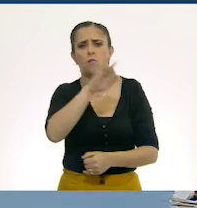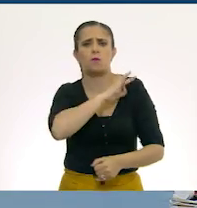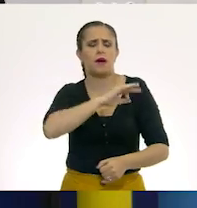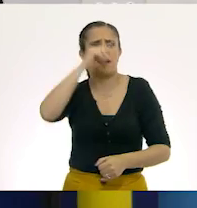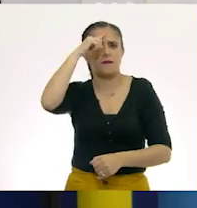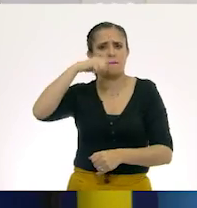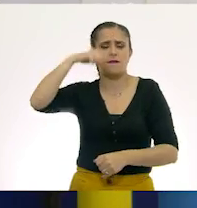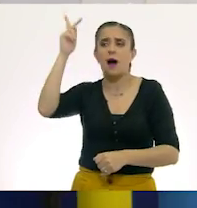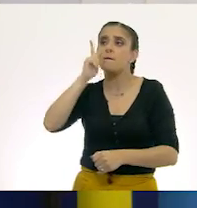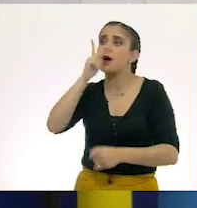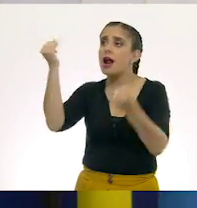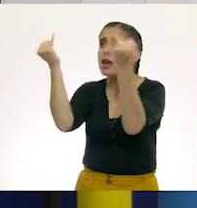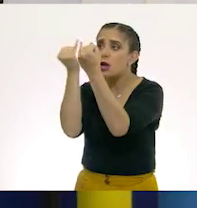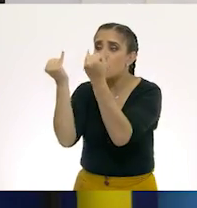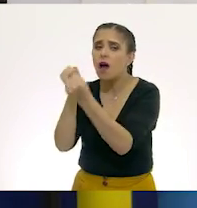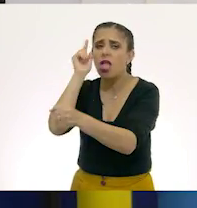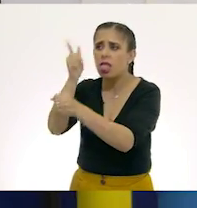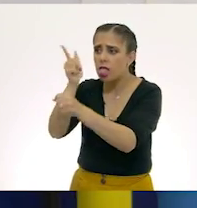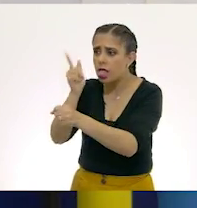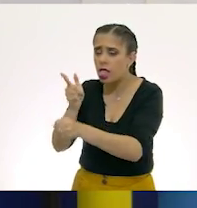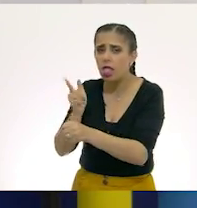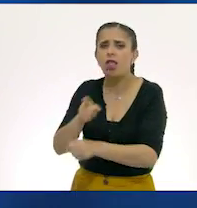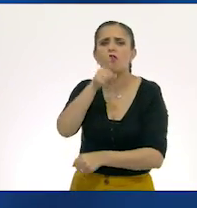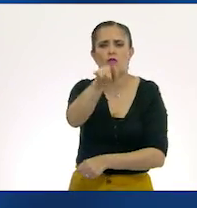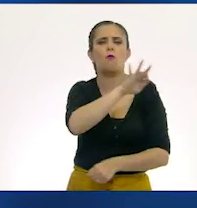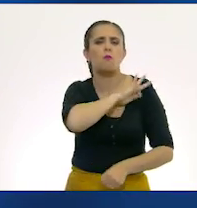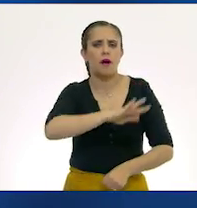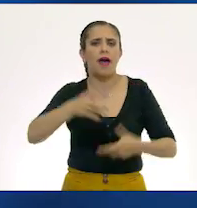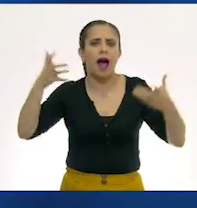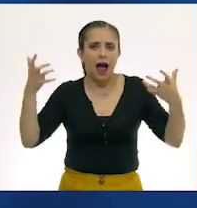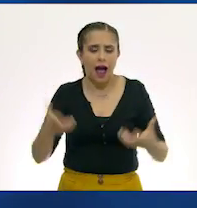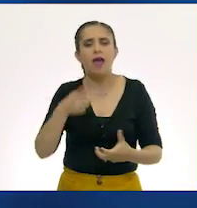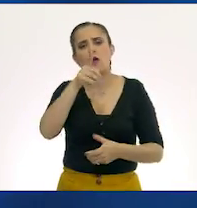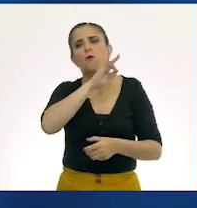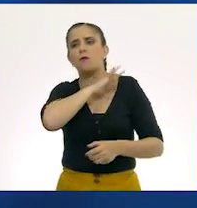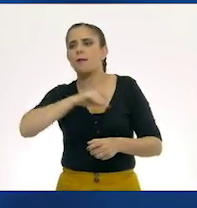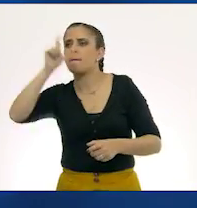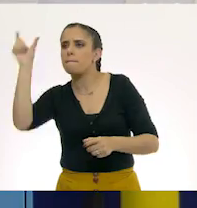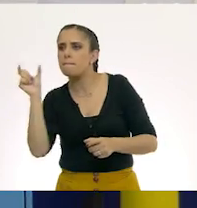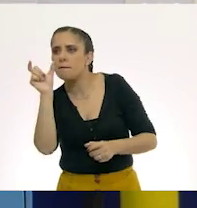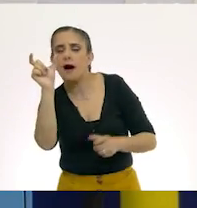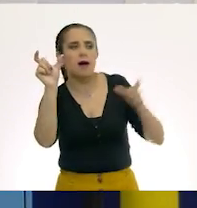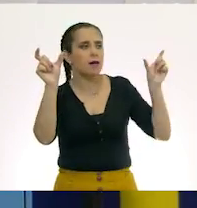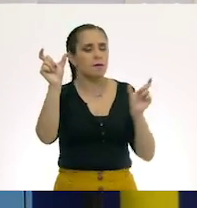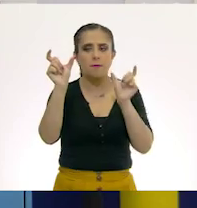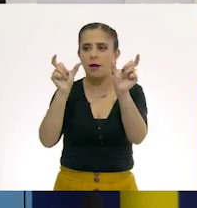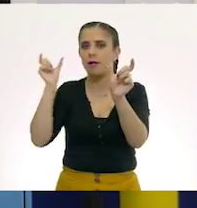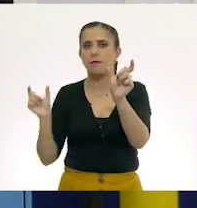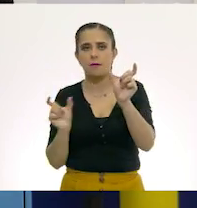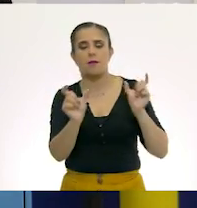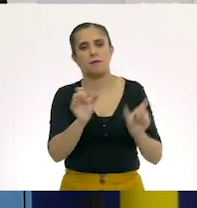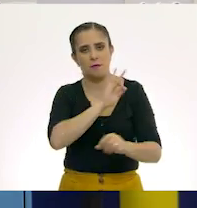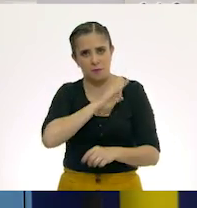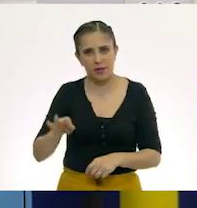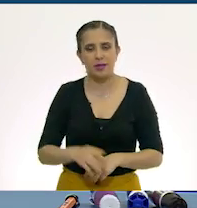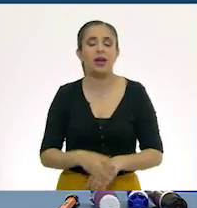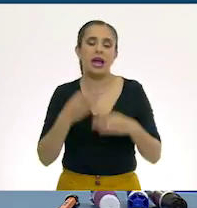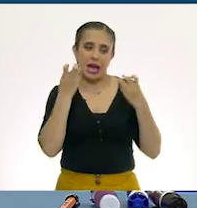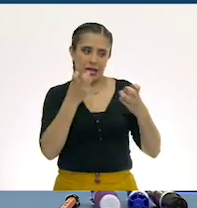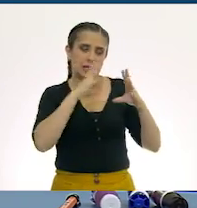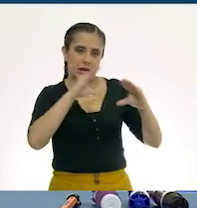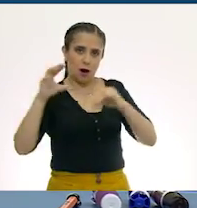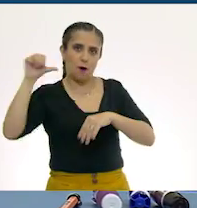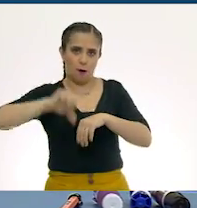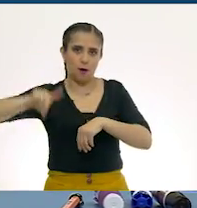palabras de cada cosa. Bueno, hasta la próxima. Maestra, muchas gracias. Muchas gracias. Adiós, Raulito, muchas gracias.